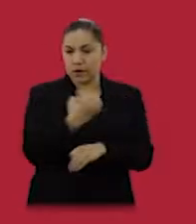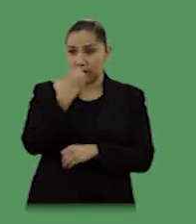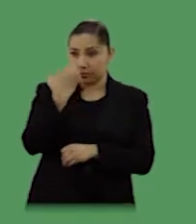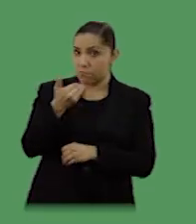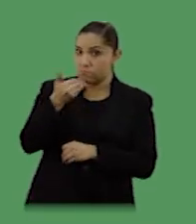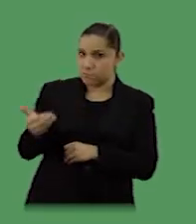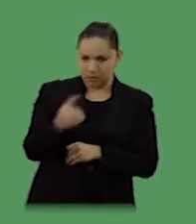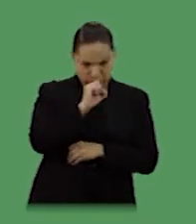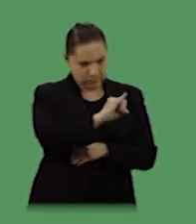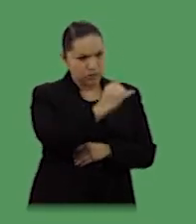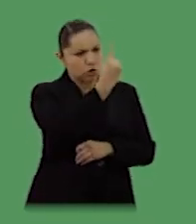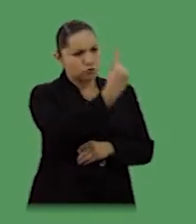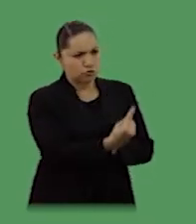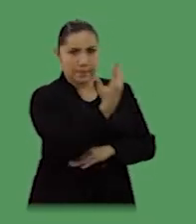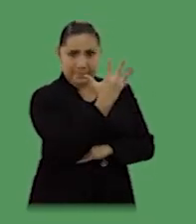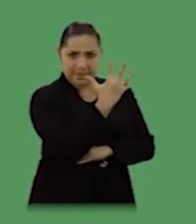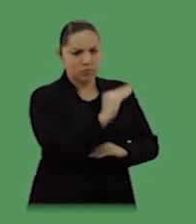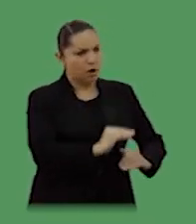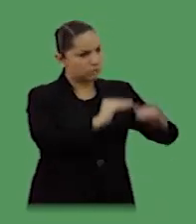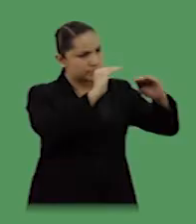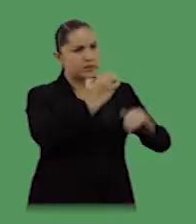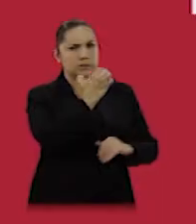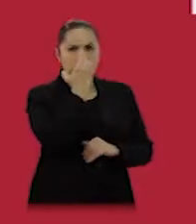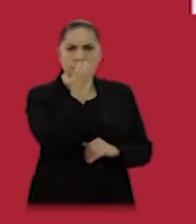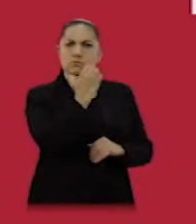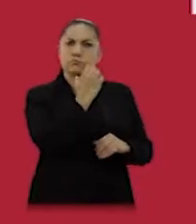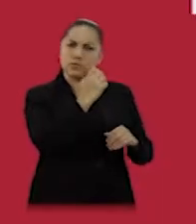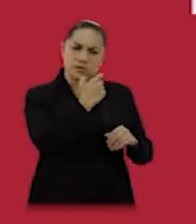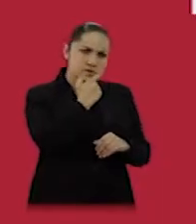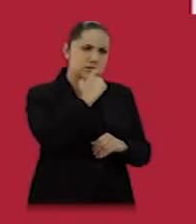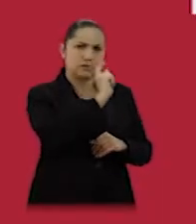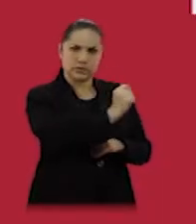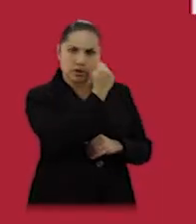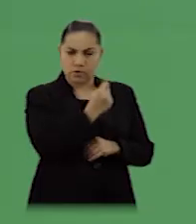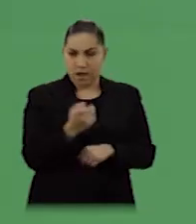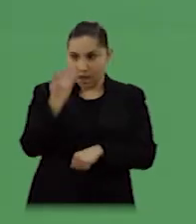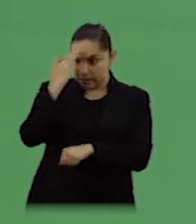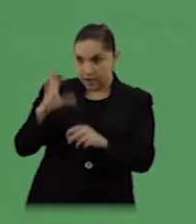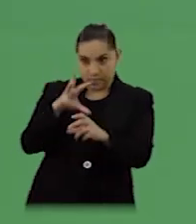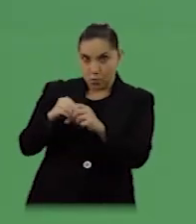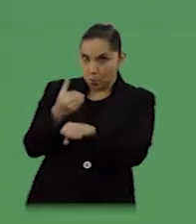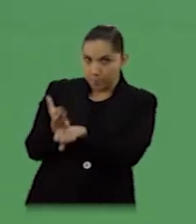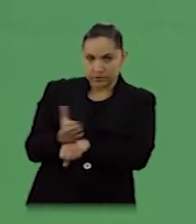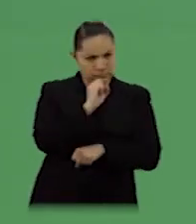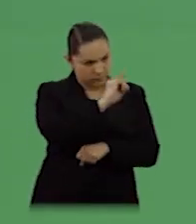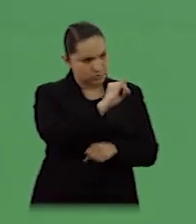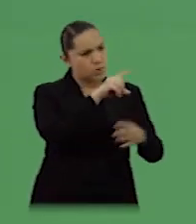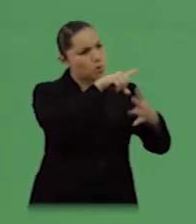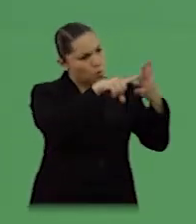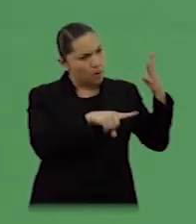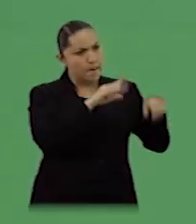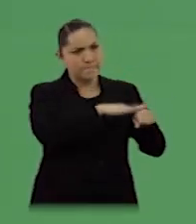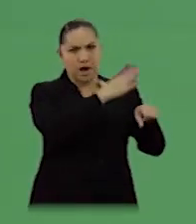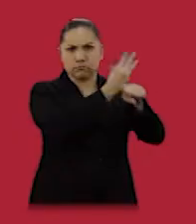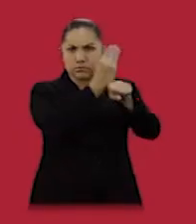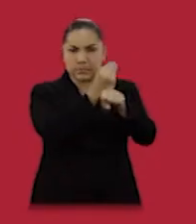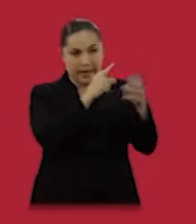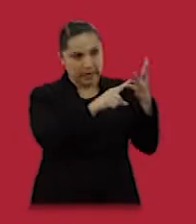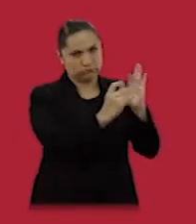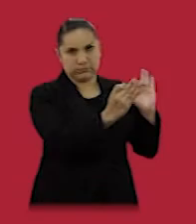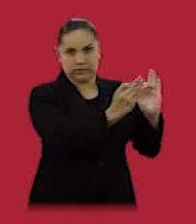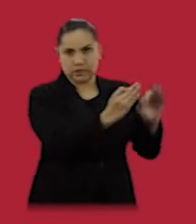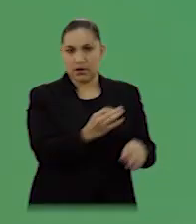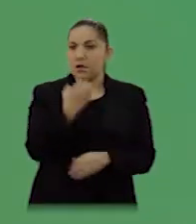escuelas? Con inglés y tecnología desde el preescolar. ¿También de tiempo completo? Haré cuatro veces más y una cerca de ti.